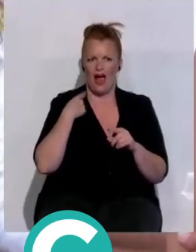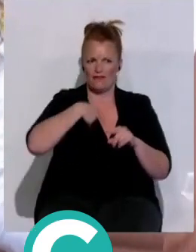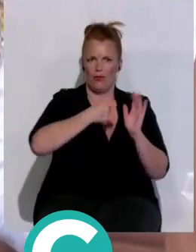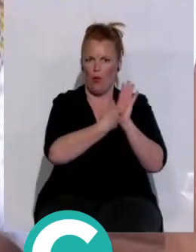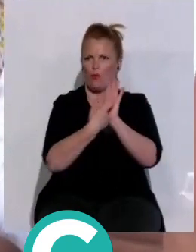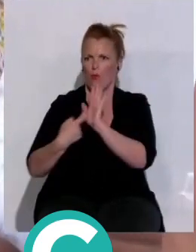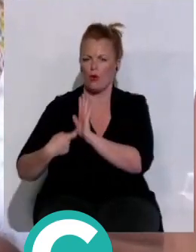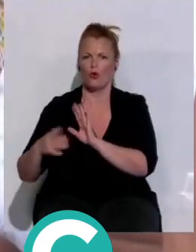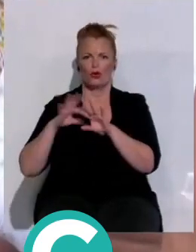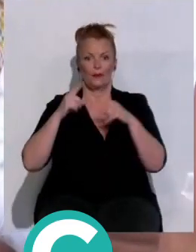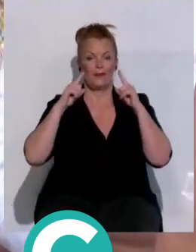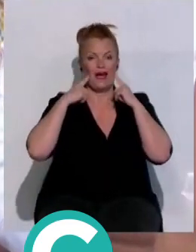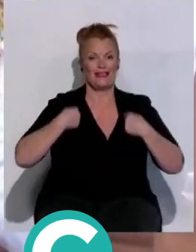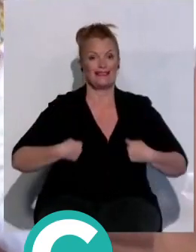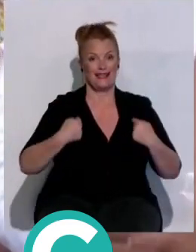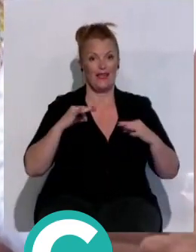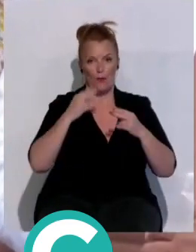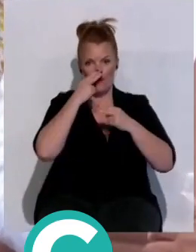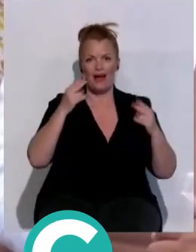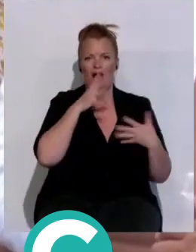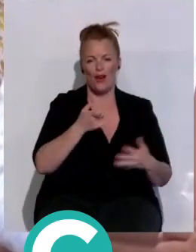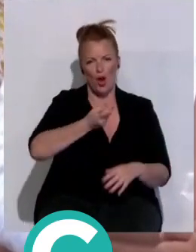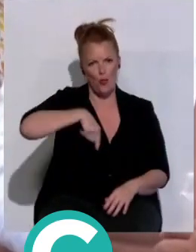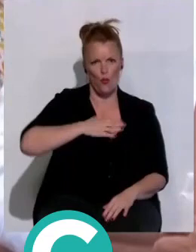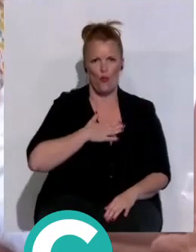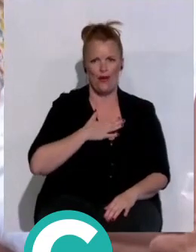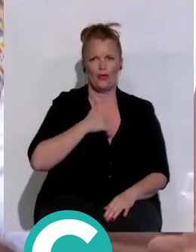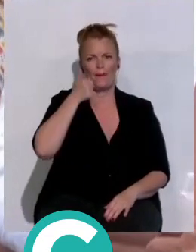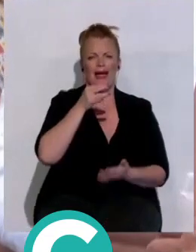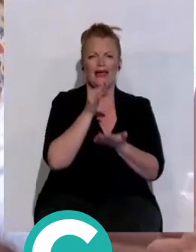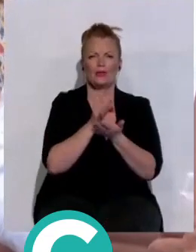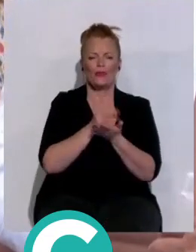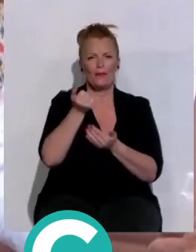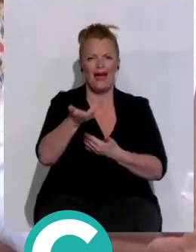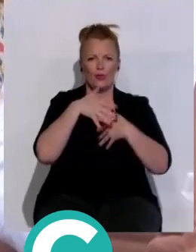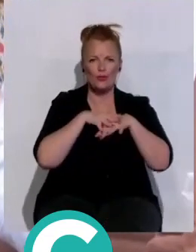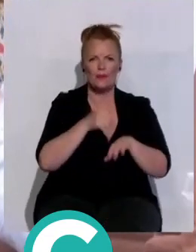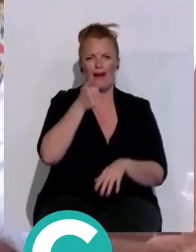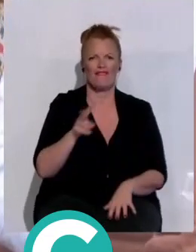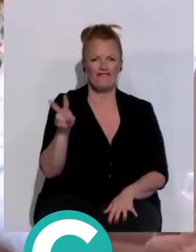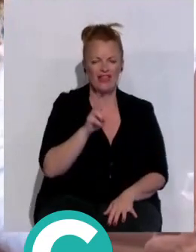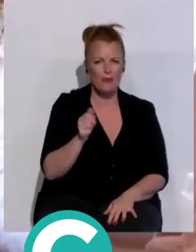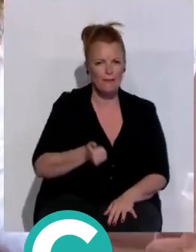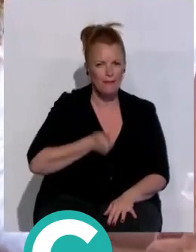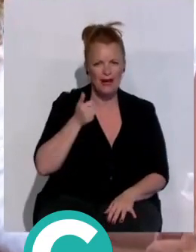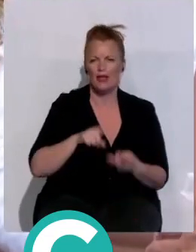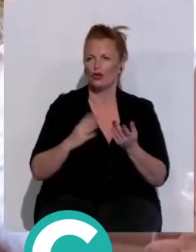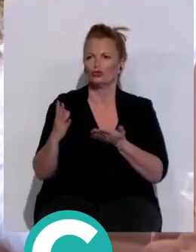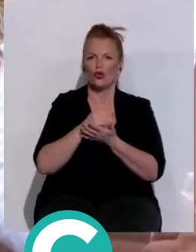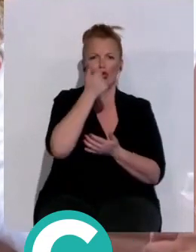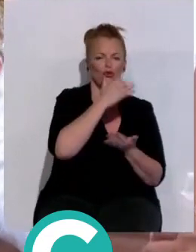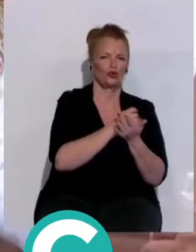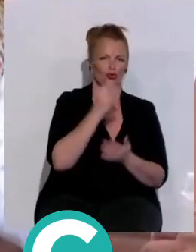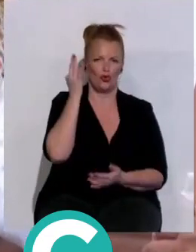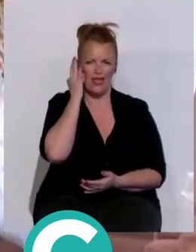enrebatado con la sanidad pública y que ahora vamos a ser nuestros. Y ahora vamos a aspirar a una ciudad más inclusiva, a una ciudad más verde, a una ciudad que sea de todas y de todos,